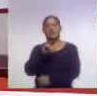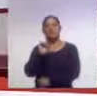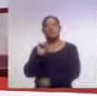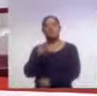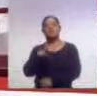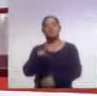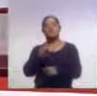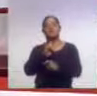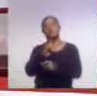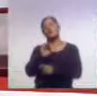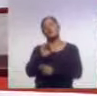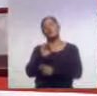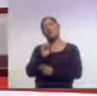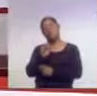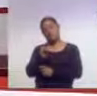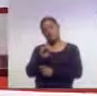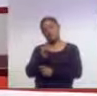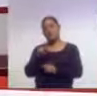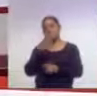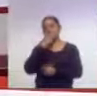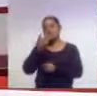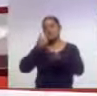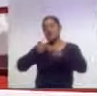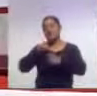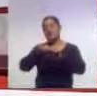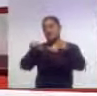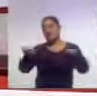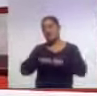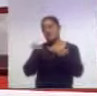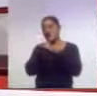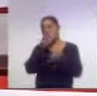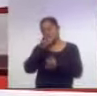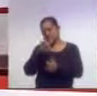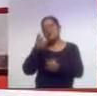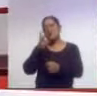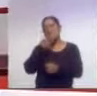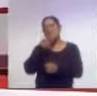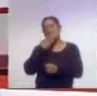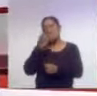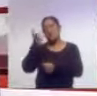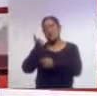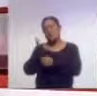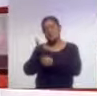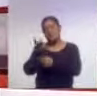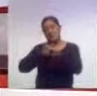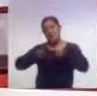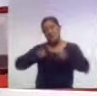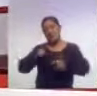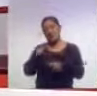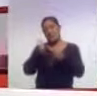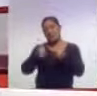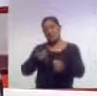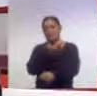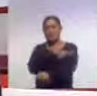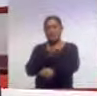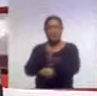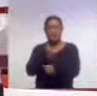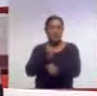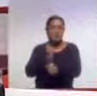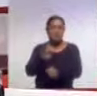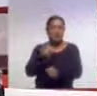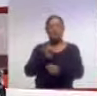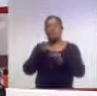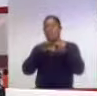nombre de todo el equipo le doy la más cordial bienvenida y como siempre, le invito a que nos acompañe, quédese con nosotros, le hemos preparado la información más